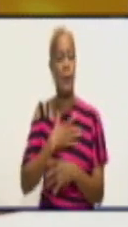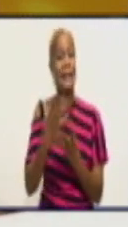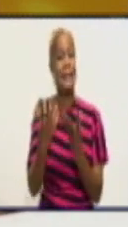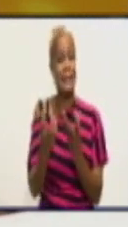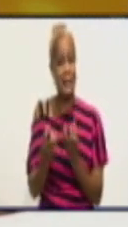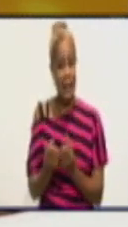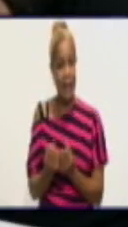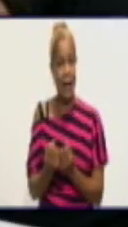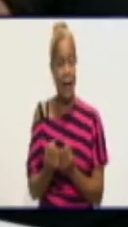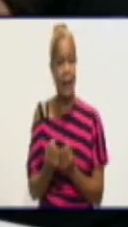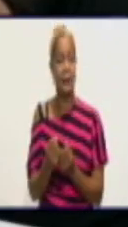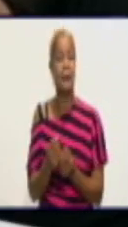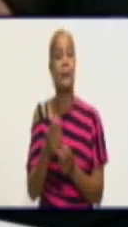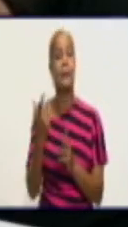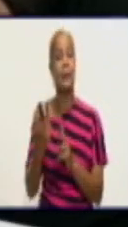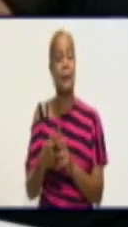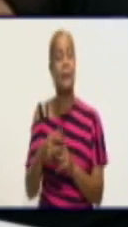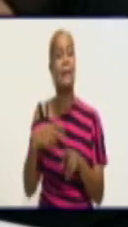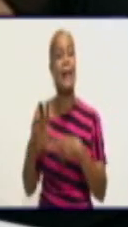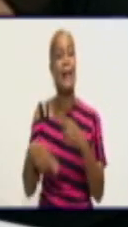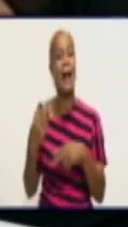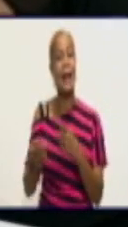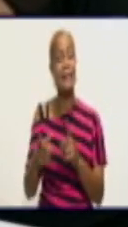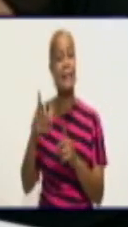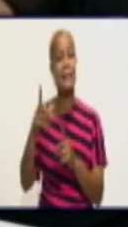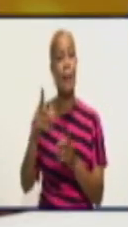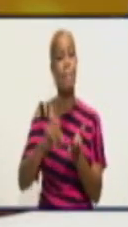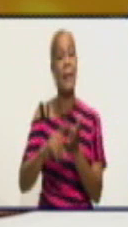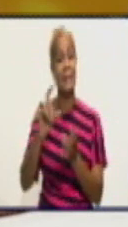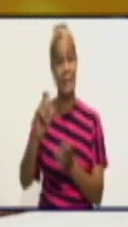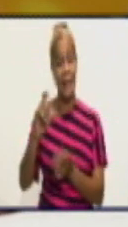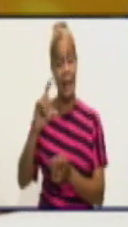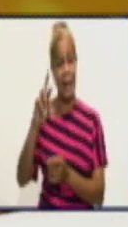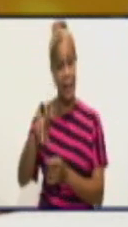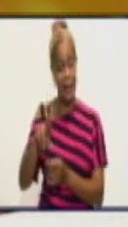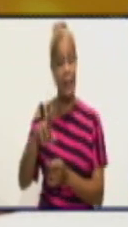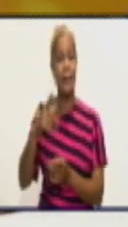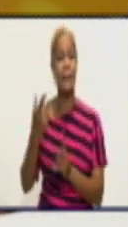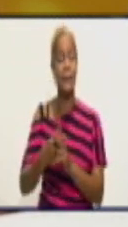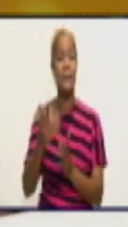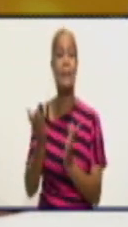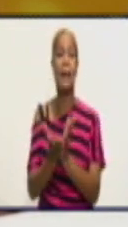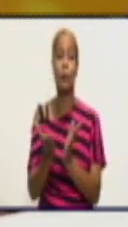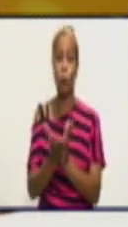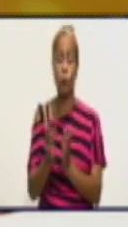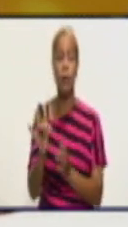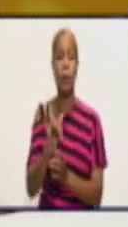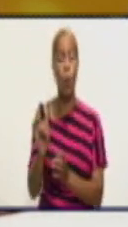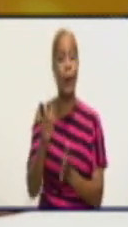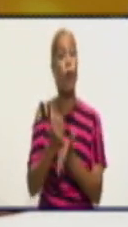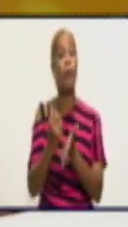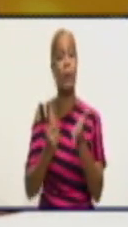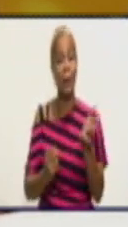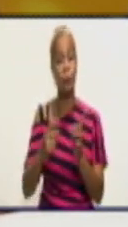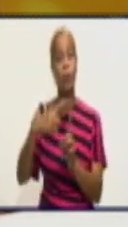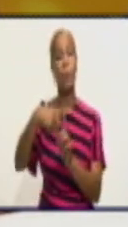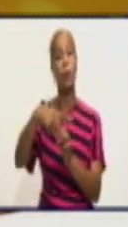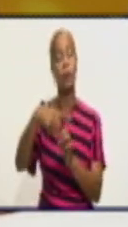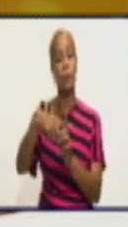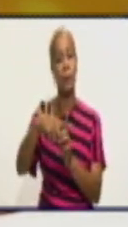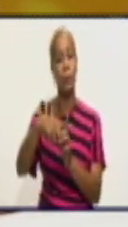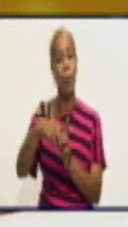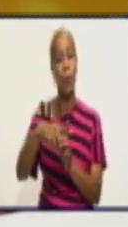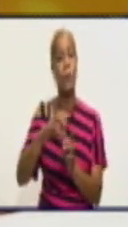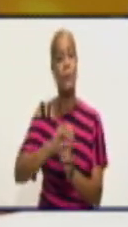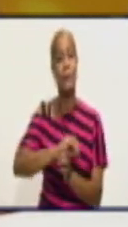lo que se le hace el antígeno dando este positivo y se estudia con PCR confirmándose como COVID. Se traslada para